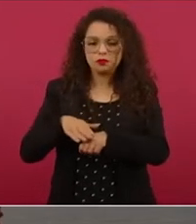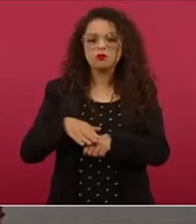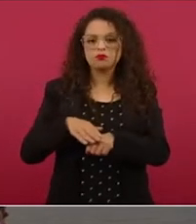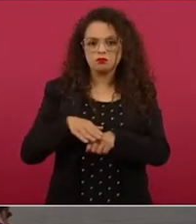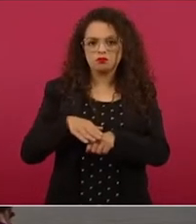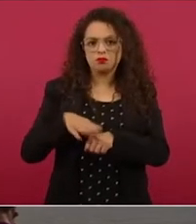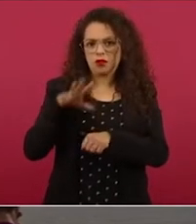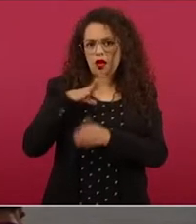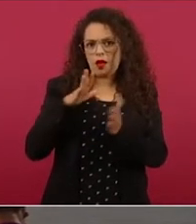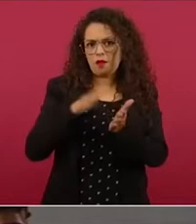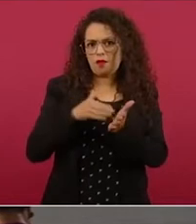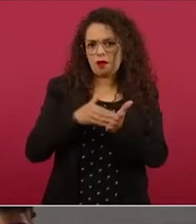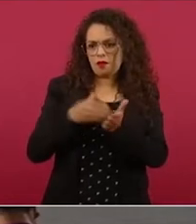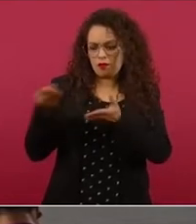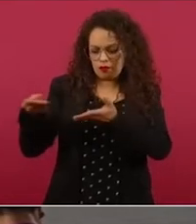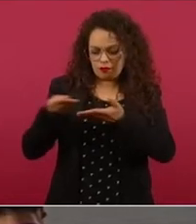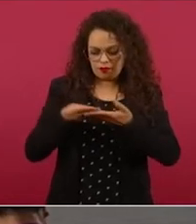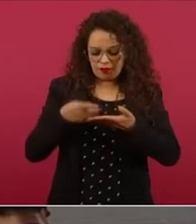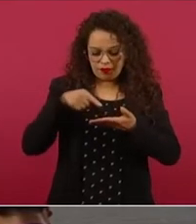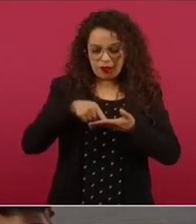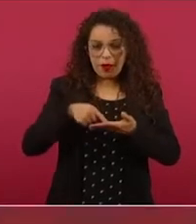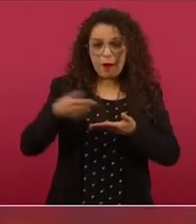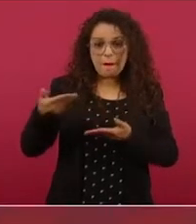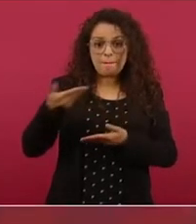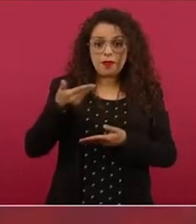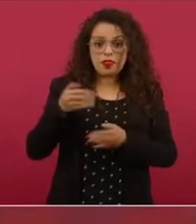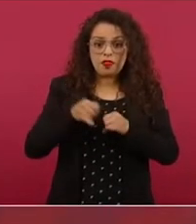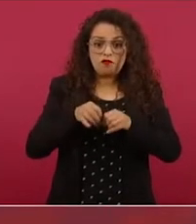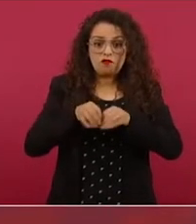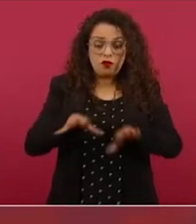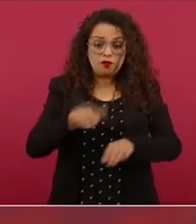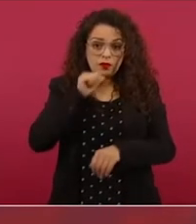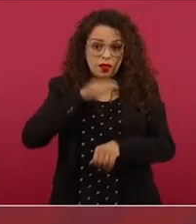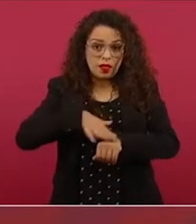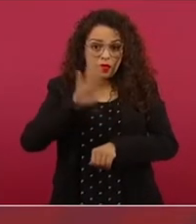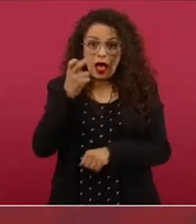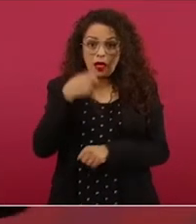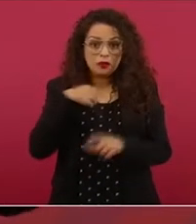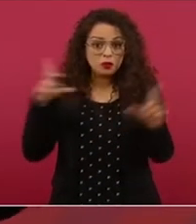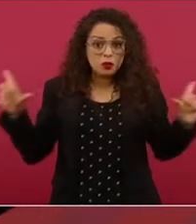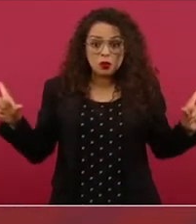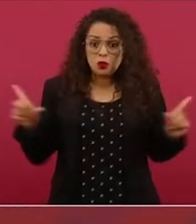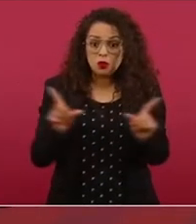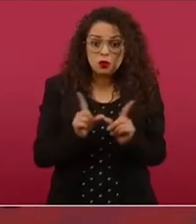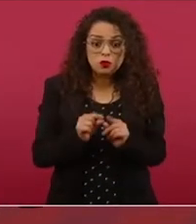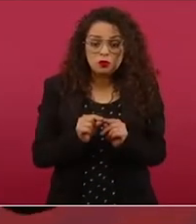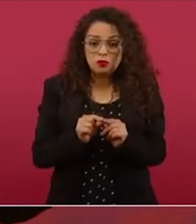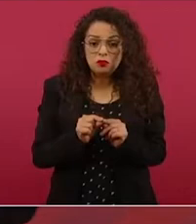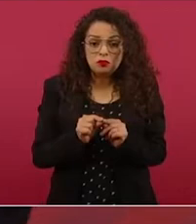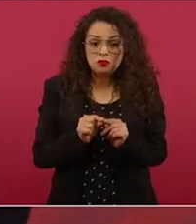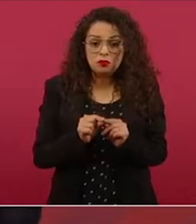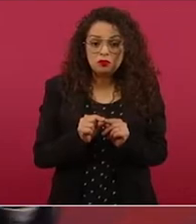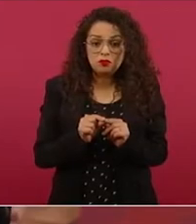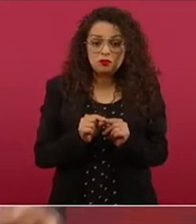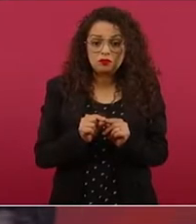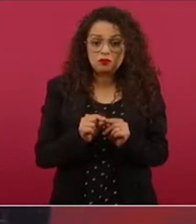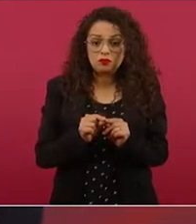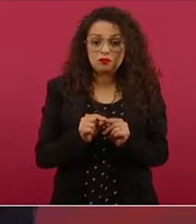información, fue lo único que dije, porque no tenía yo ninguna